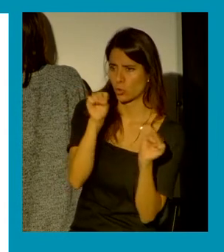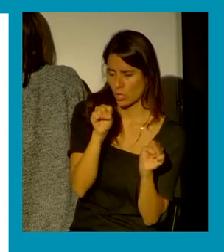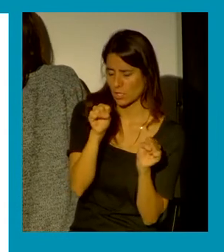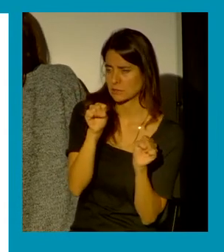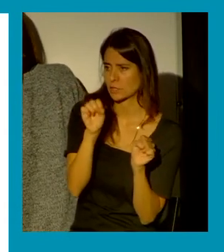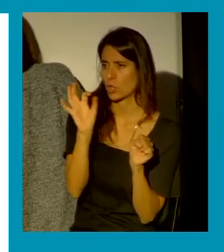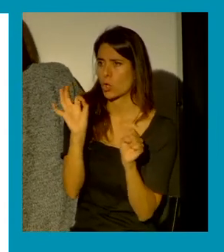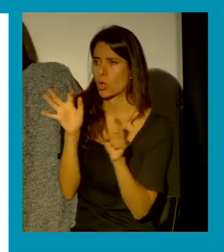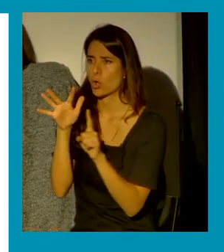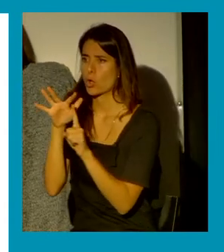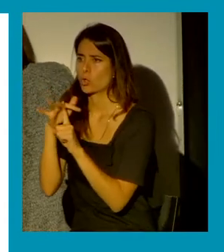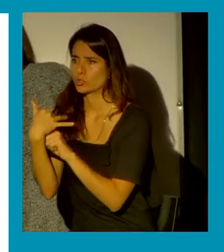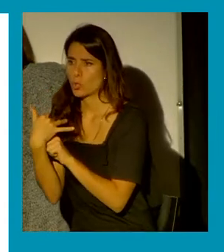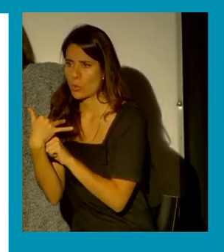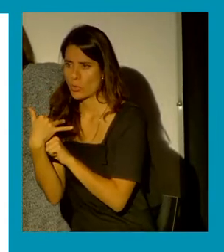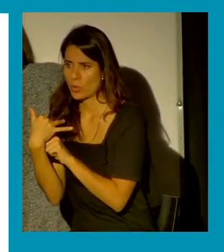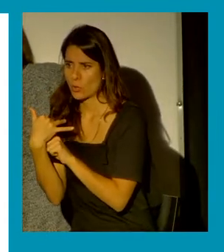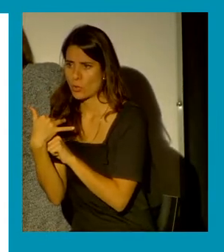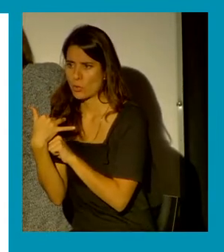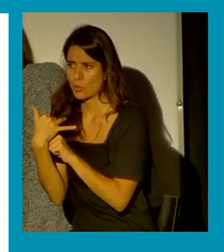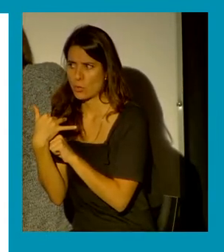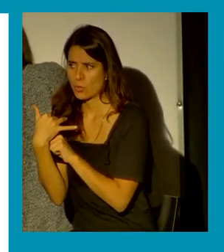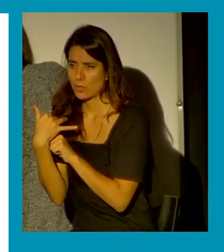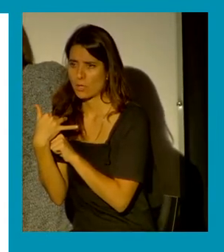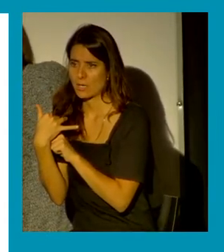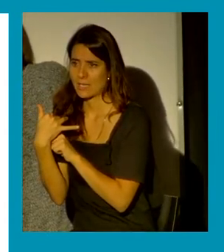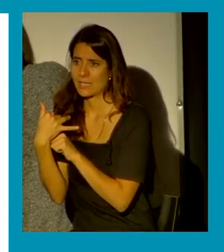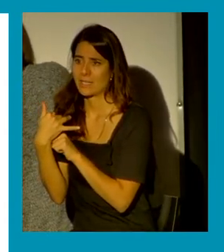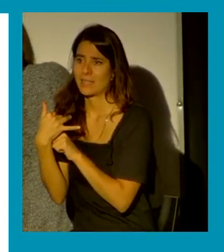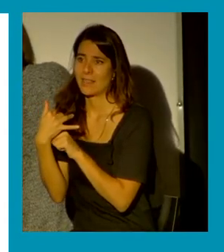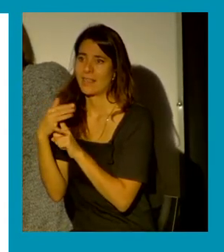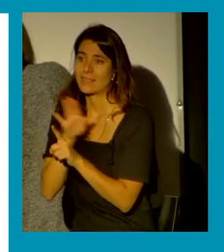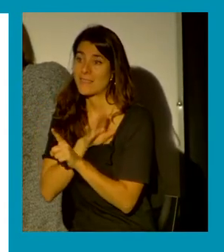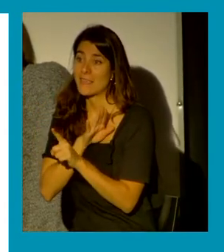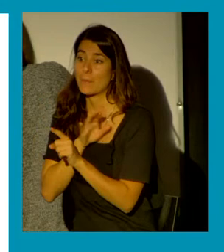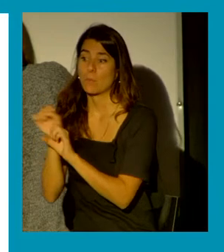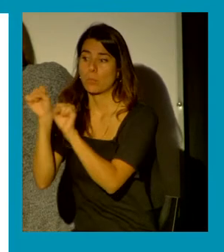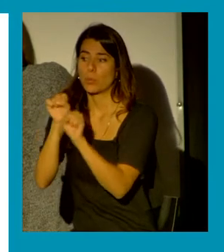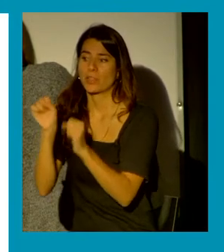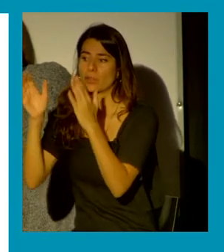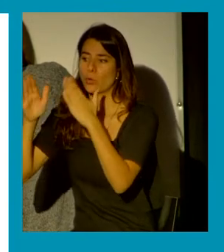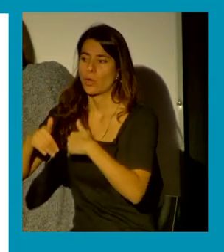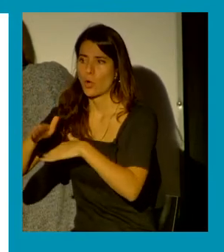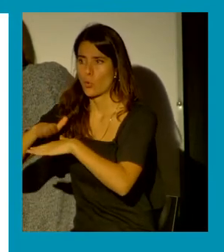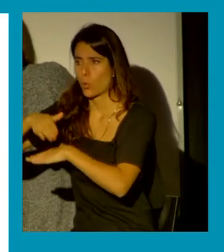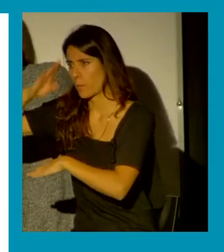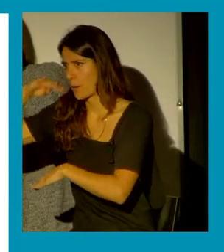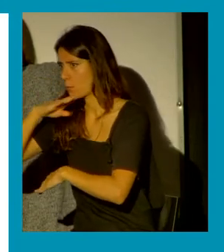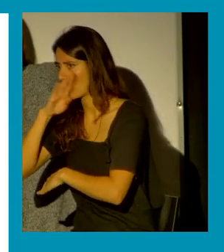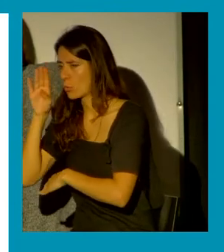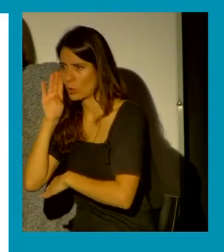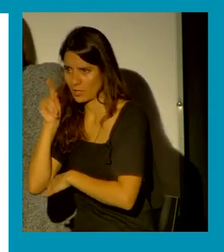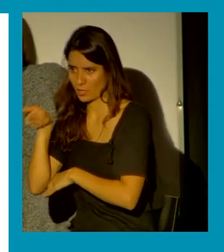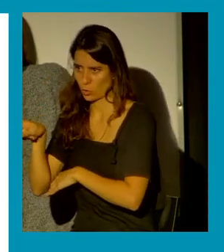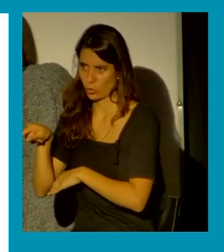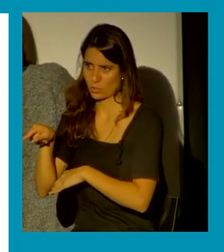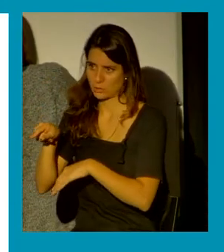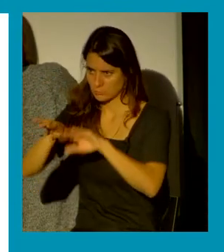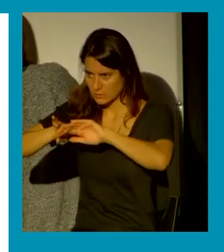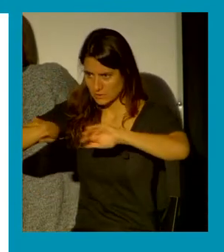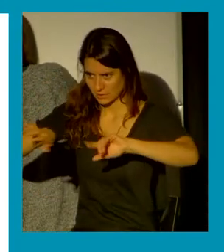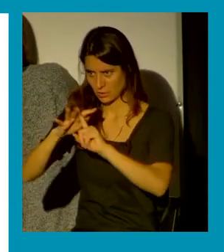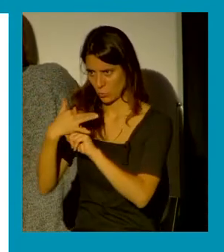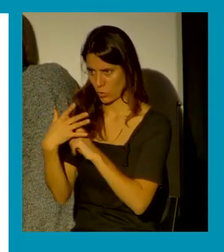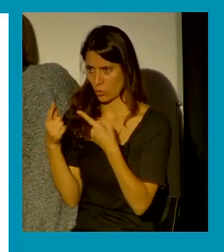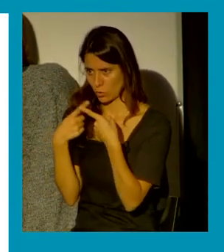que está reconociendo situaciones de desprotección por parte de esos mismos progenitores y por lo tanto esto